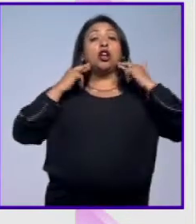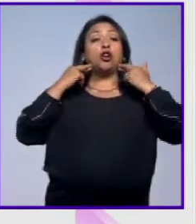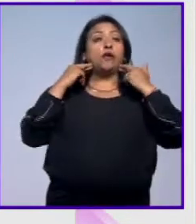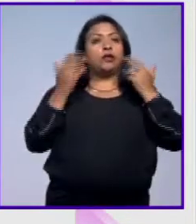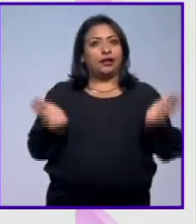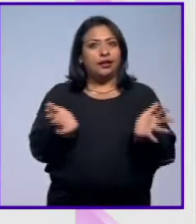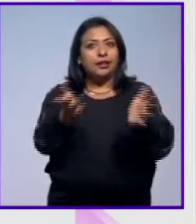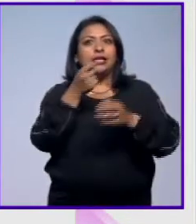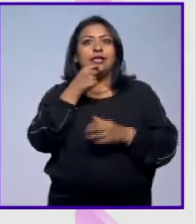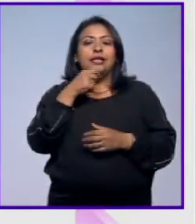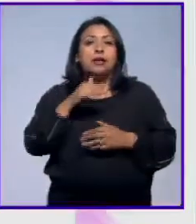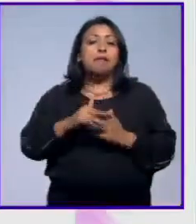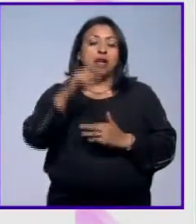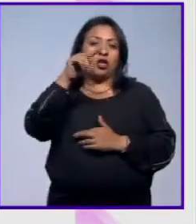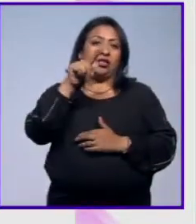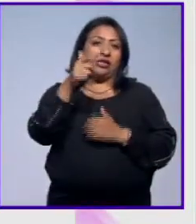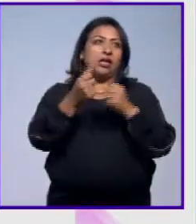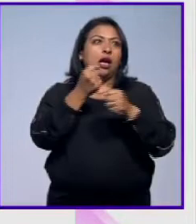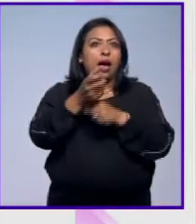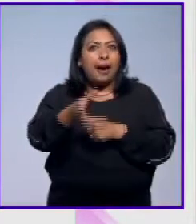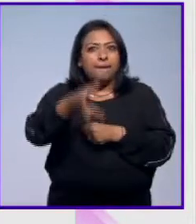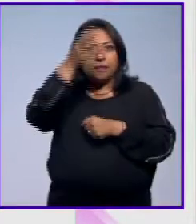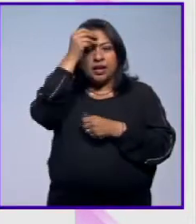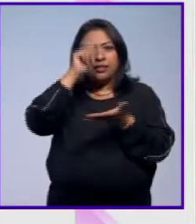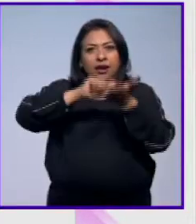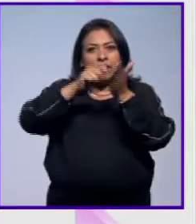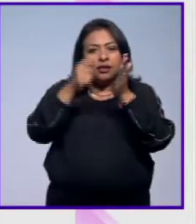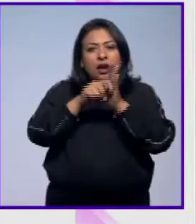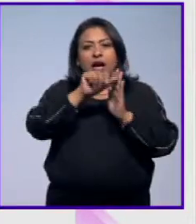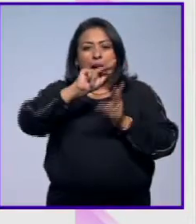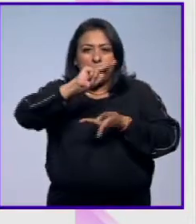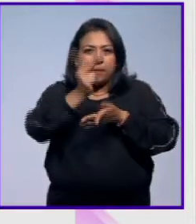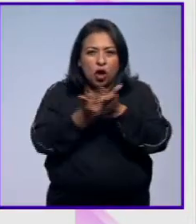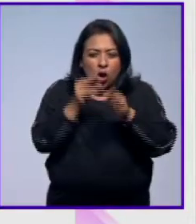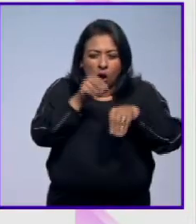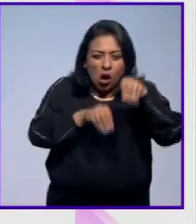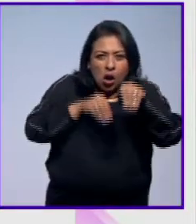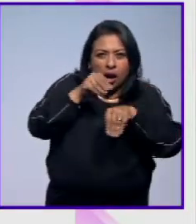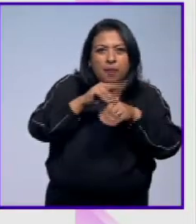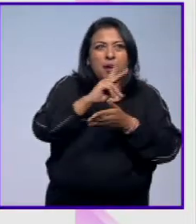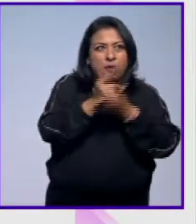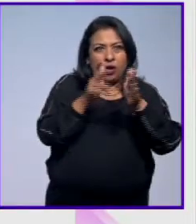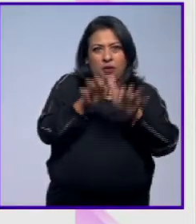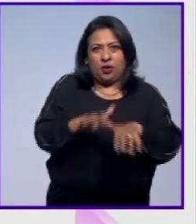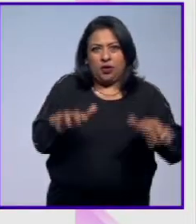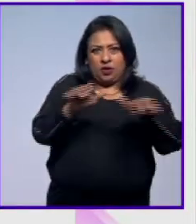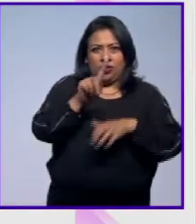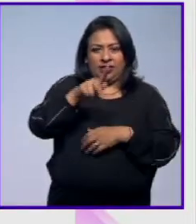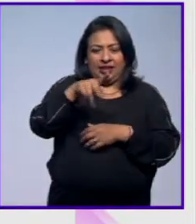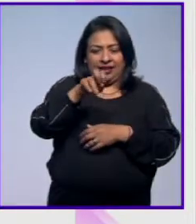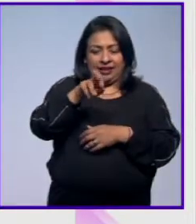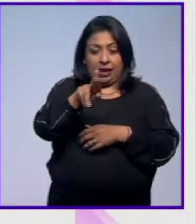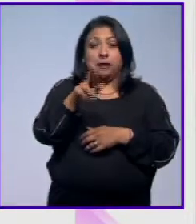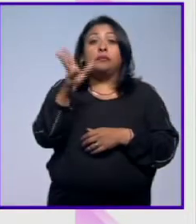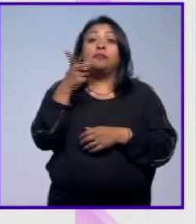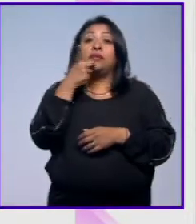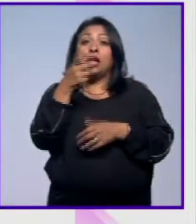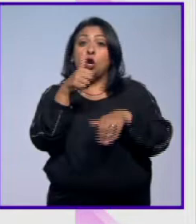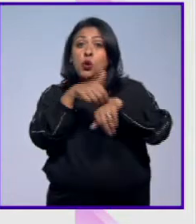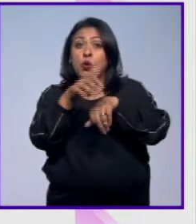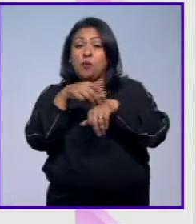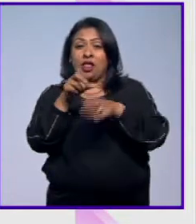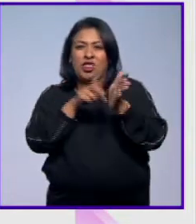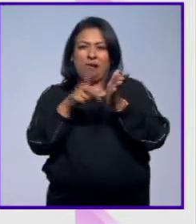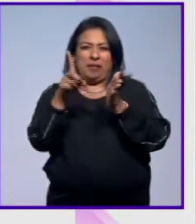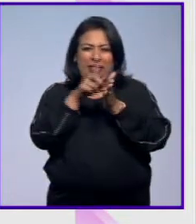motivará a las niñas mayores de 7 años a aprender técnicas básicas de programación con el programa para computadoras Tinker de acuerdo con las cifras